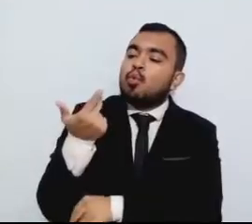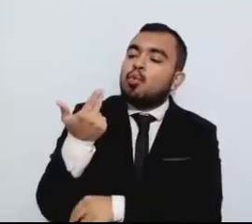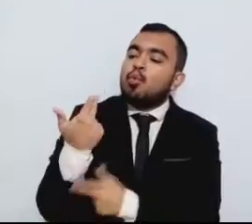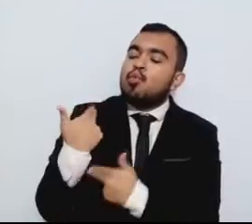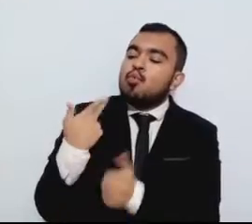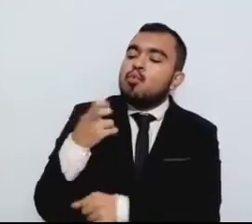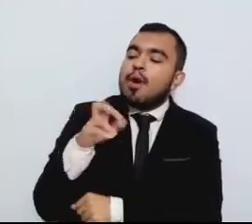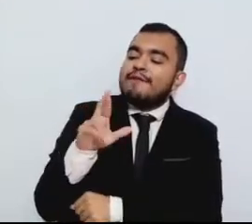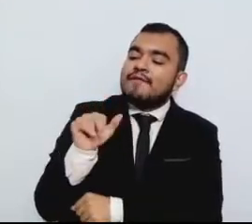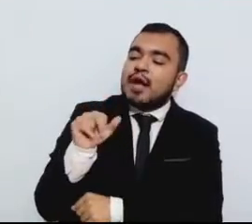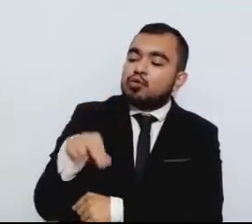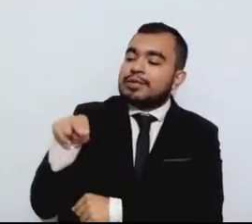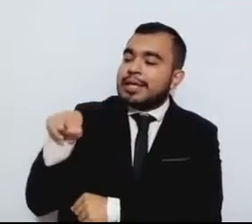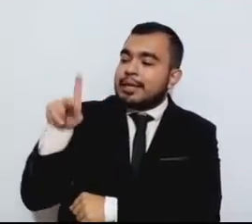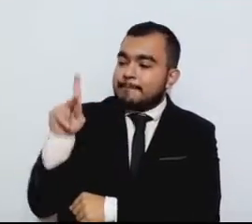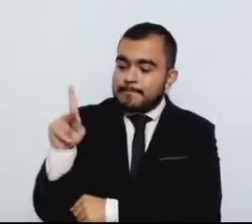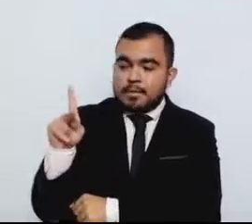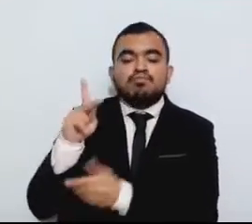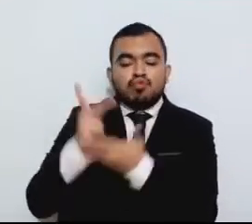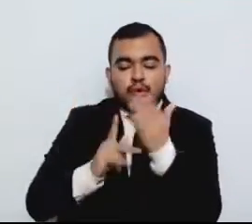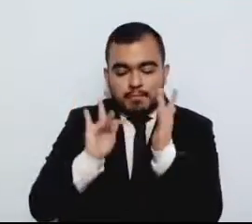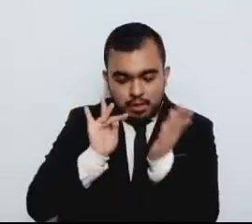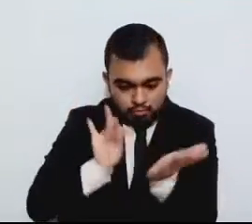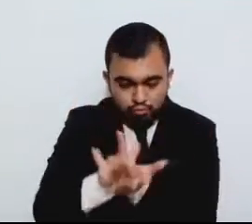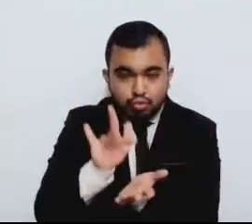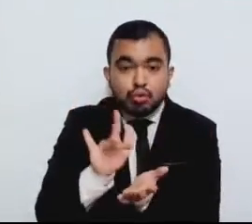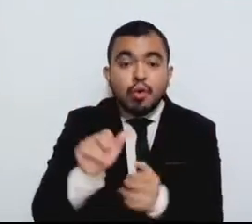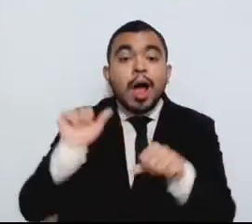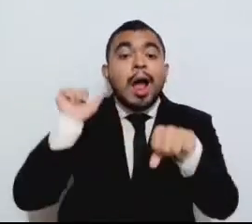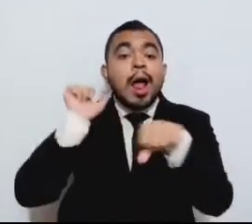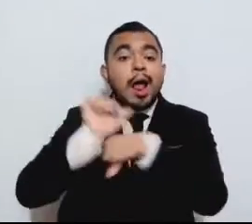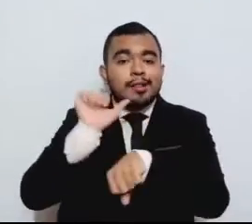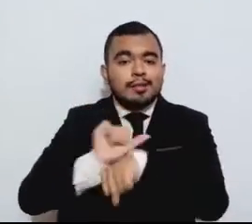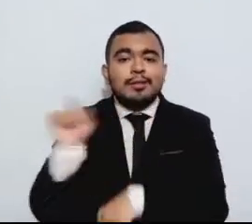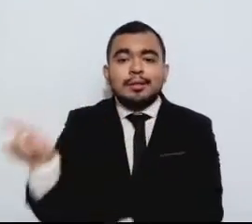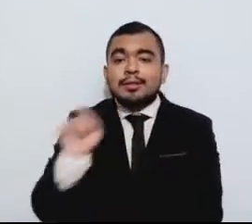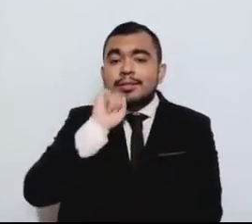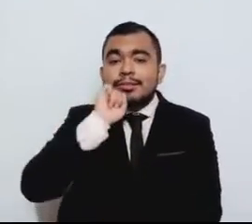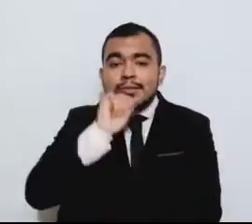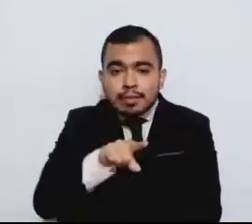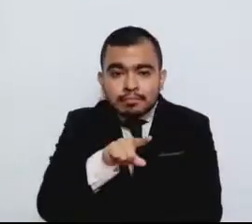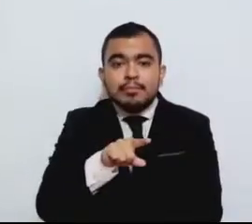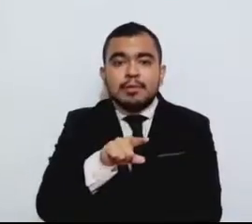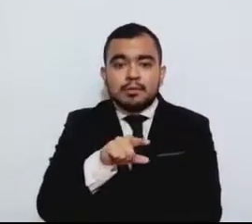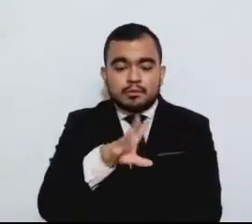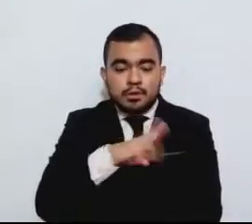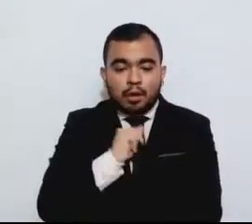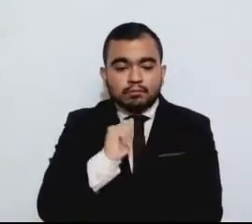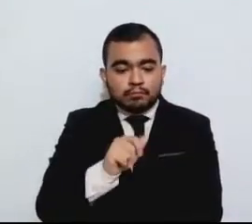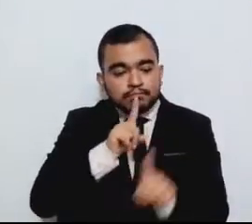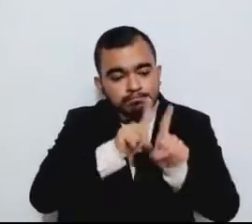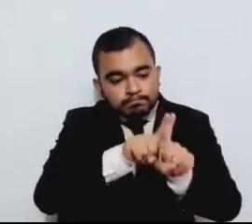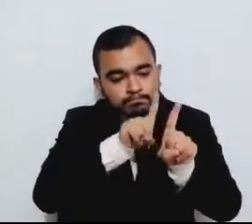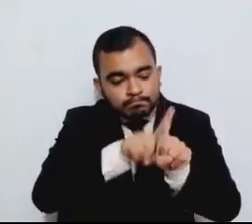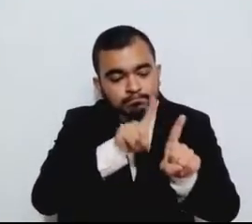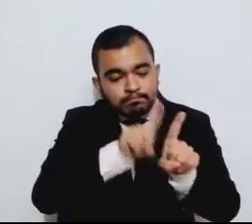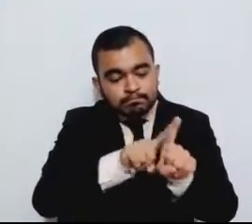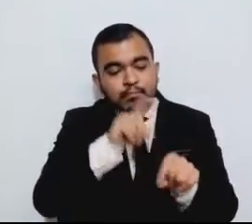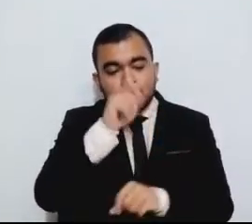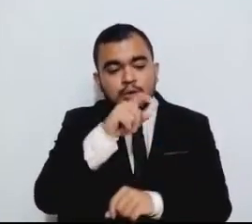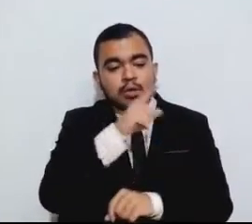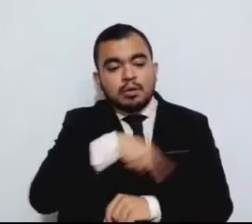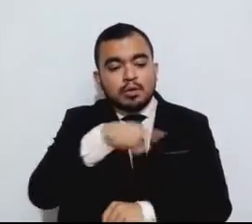de apoyo y en Argentina se estableció un mecanismo de acompañamiento a jóvenes sin cuidados parentales.